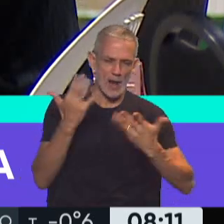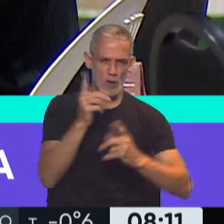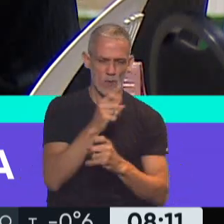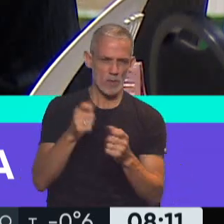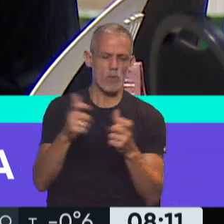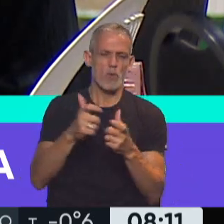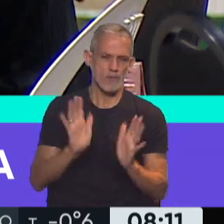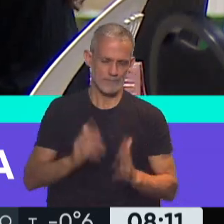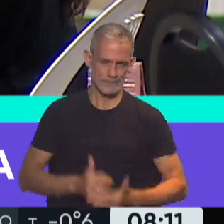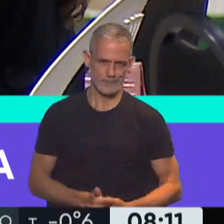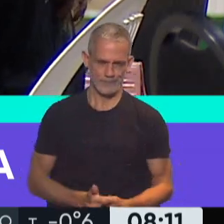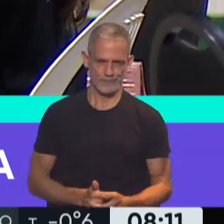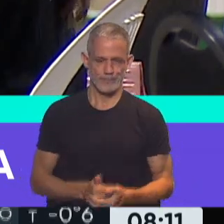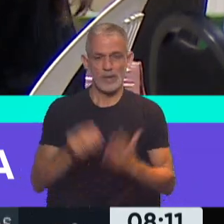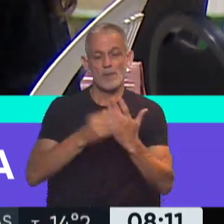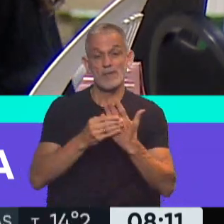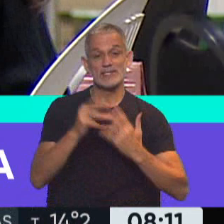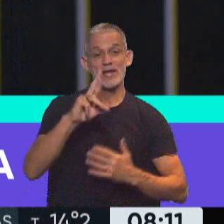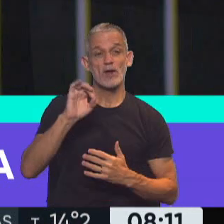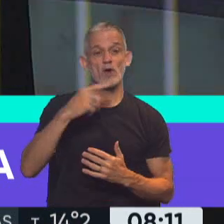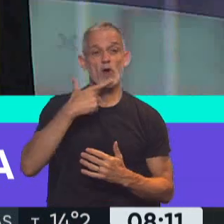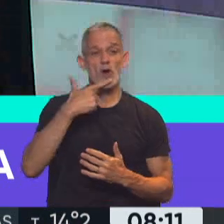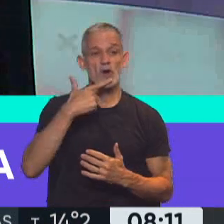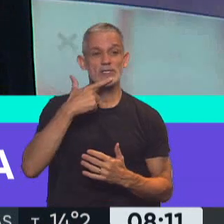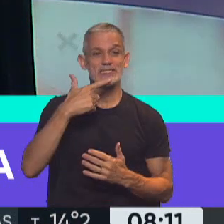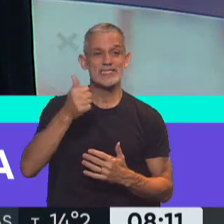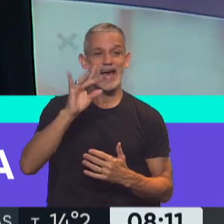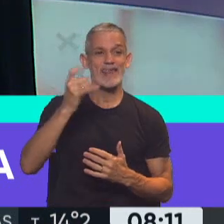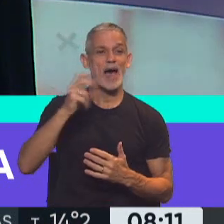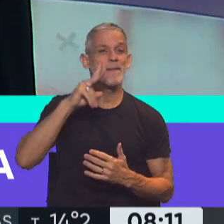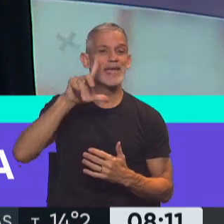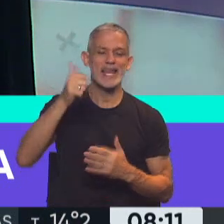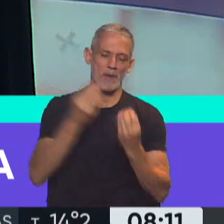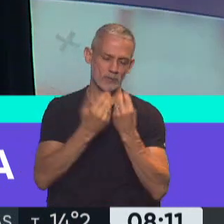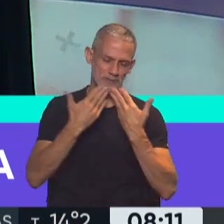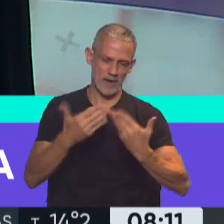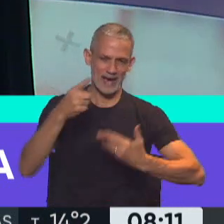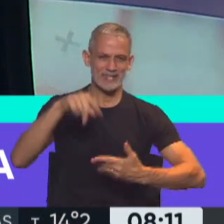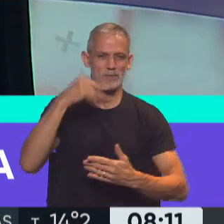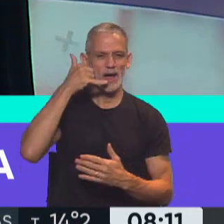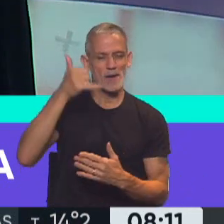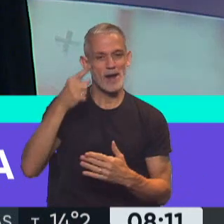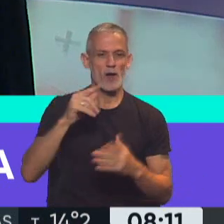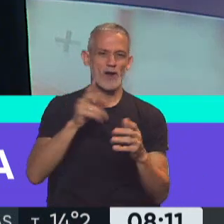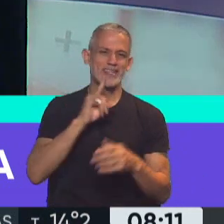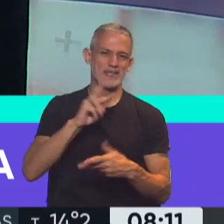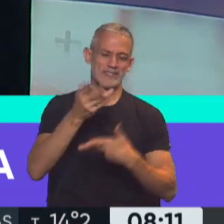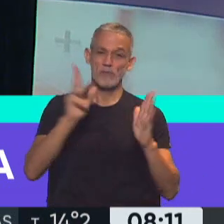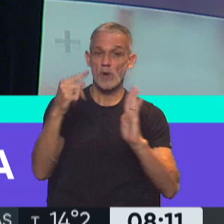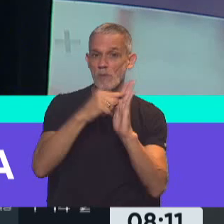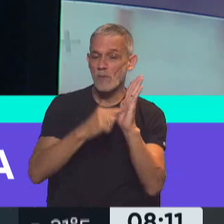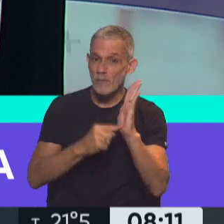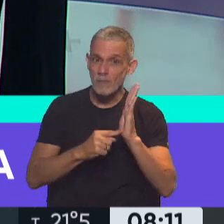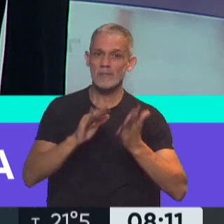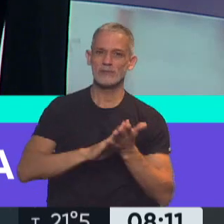los casos. Ministra Rosa Dávila, o Vice Ministra Rosa Dávila, le agradecemos muchísimo esta comunicación con la televisión pública, con todos los detalles a